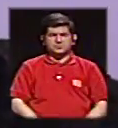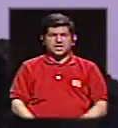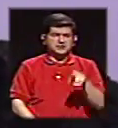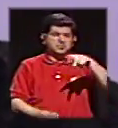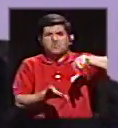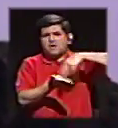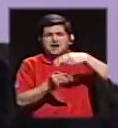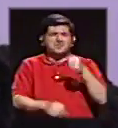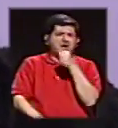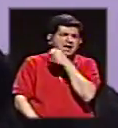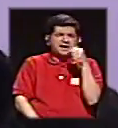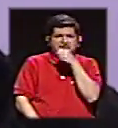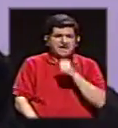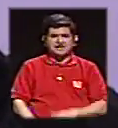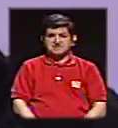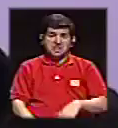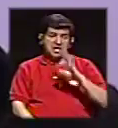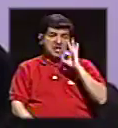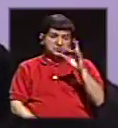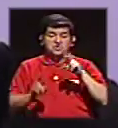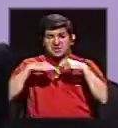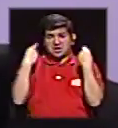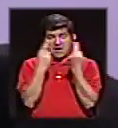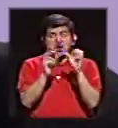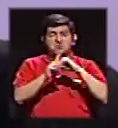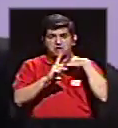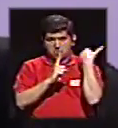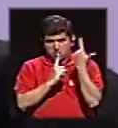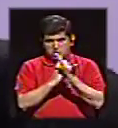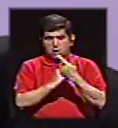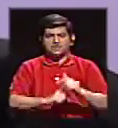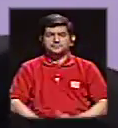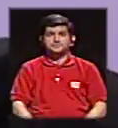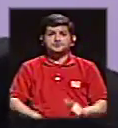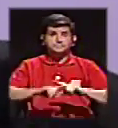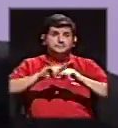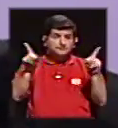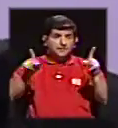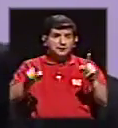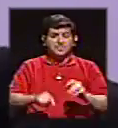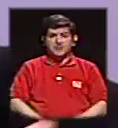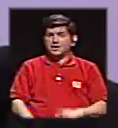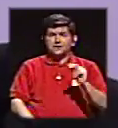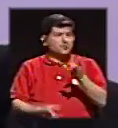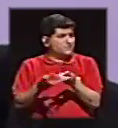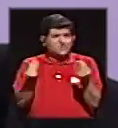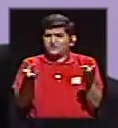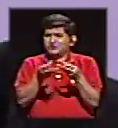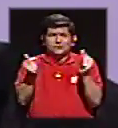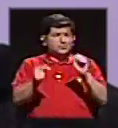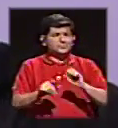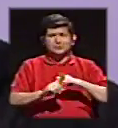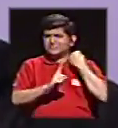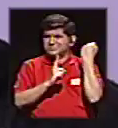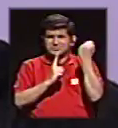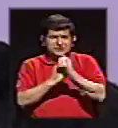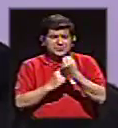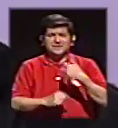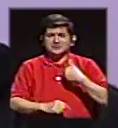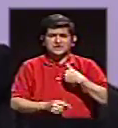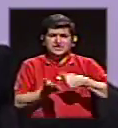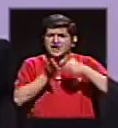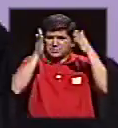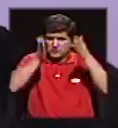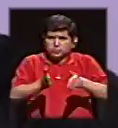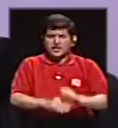baile, cante, recite, eso está bien para reuniones sociales, pero no para resolverle las inquietudes al